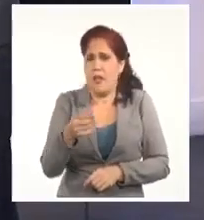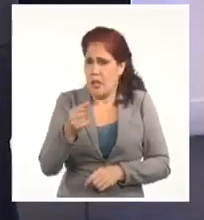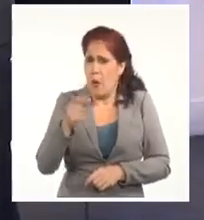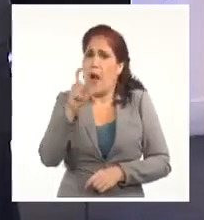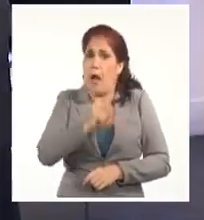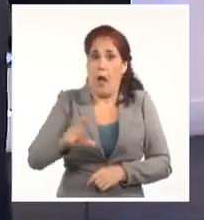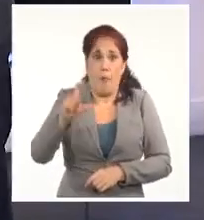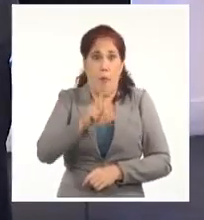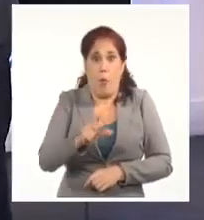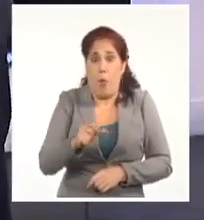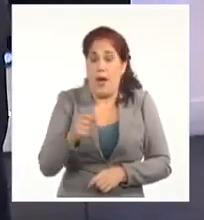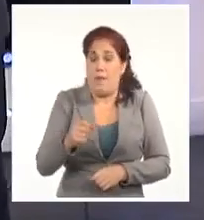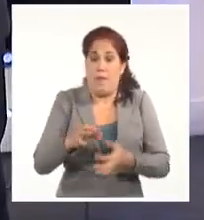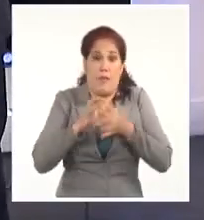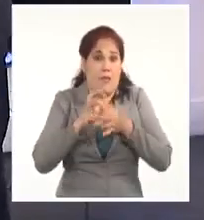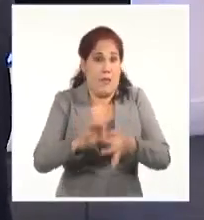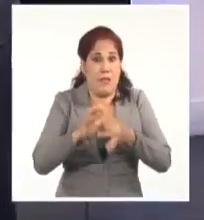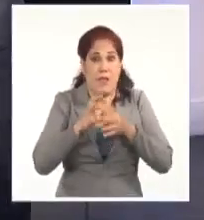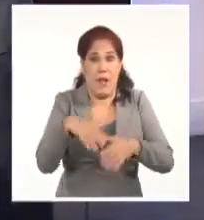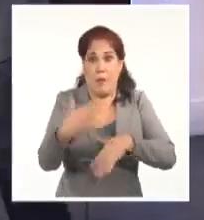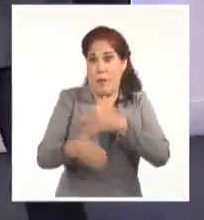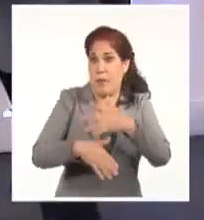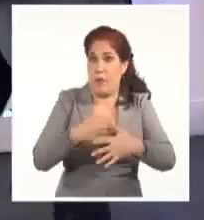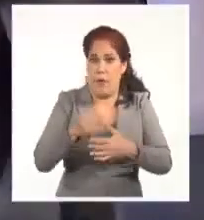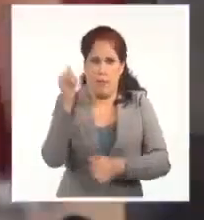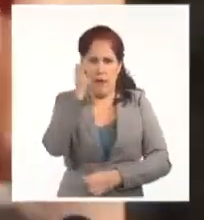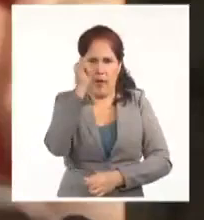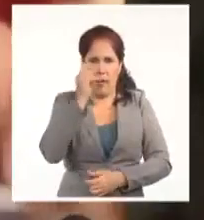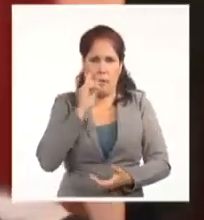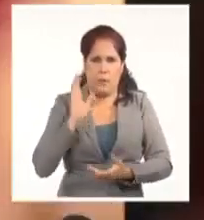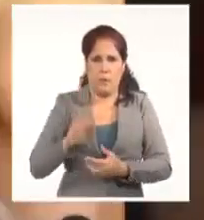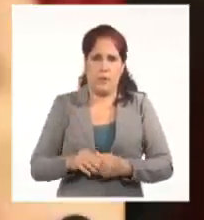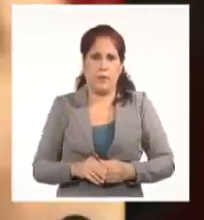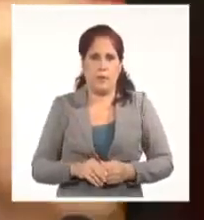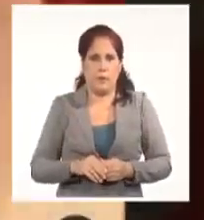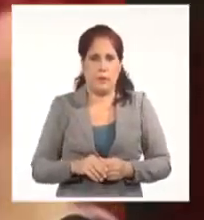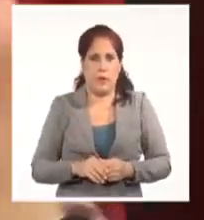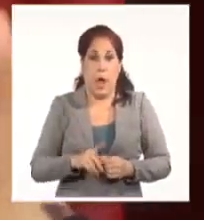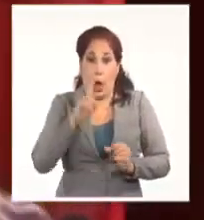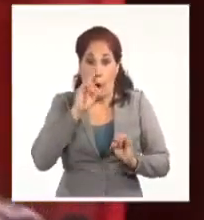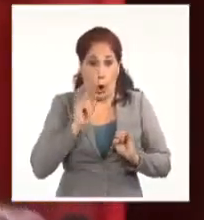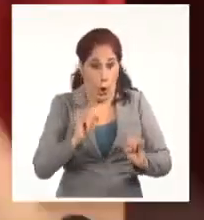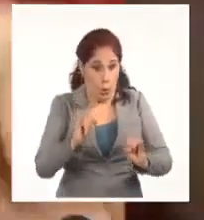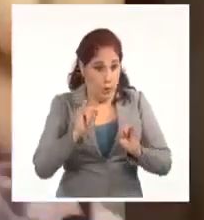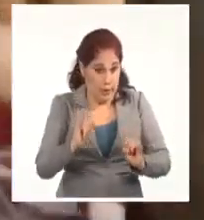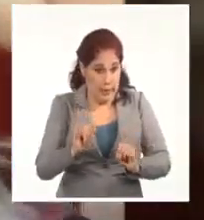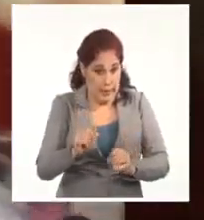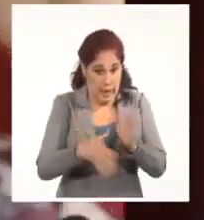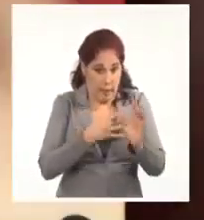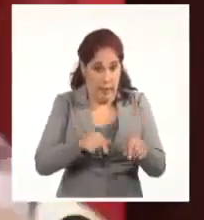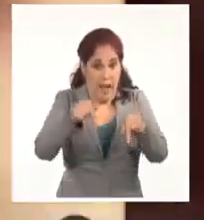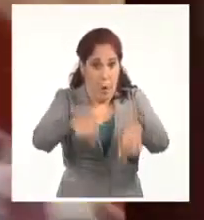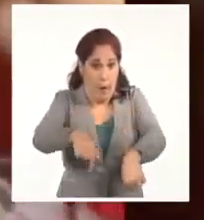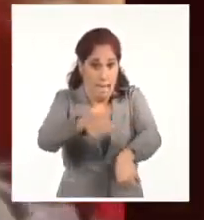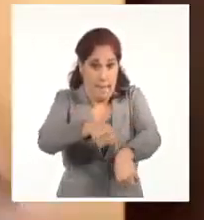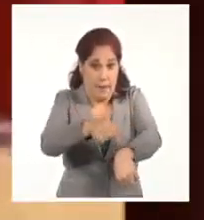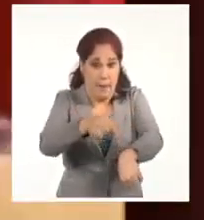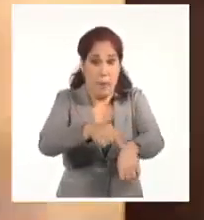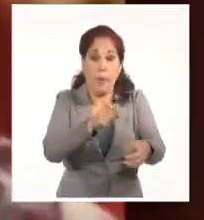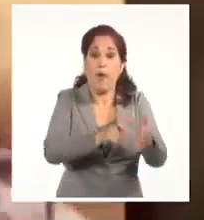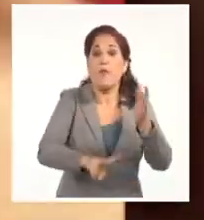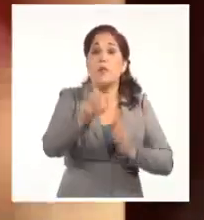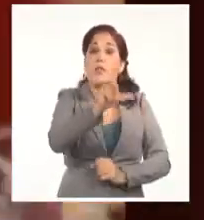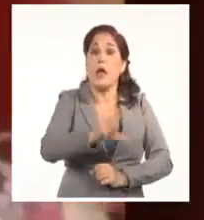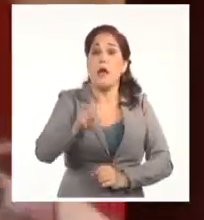esta información. Vamos a ver el video. Un noticia de última hora. Camagüey